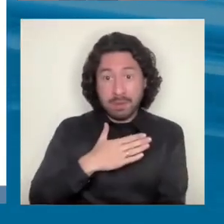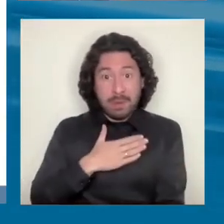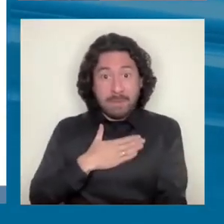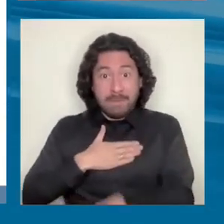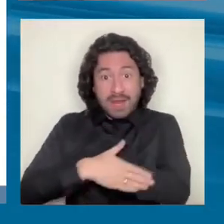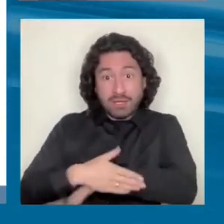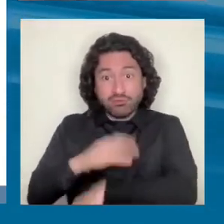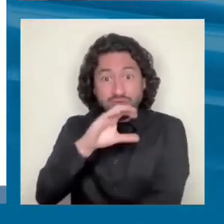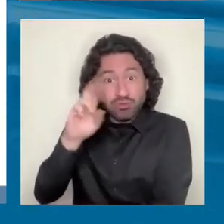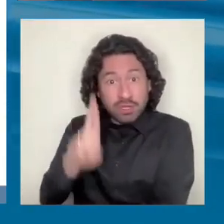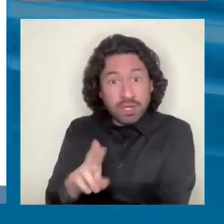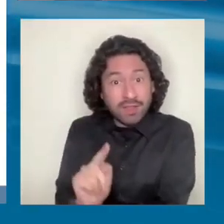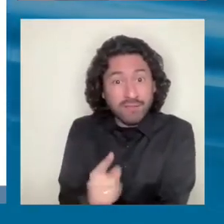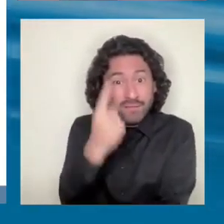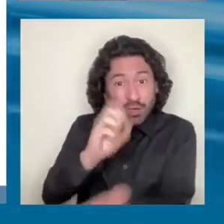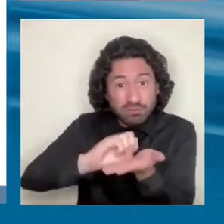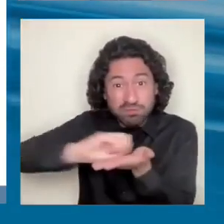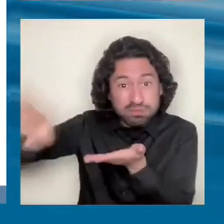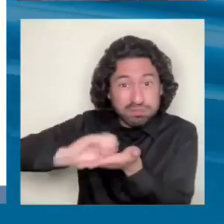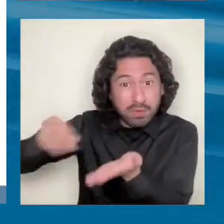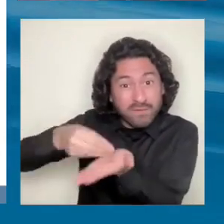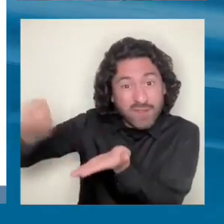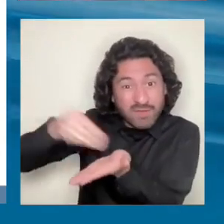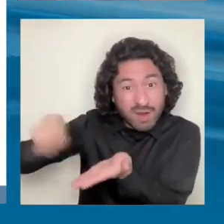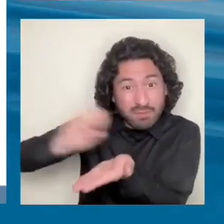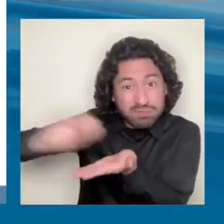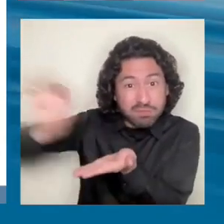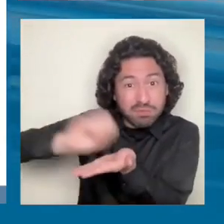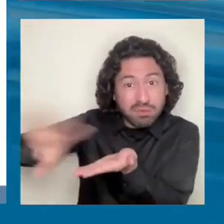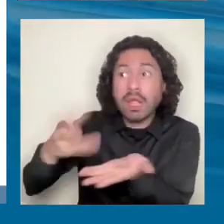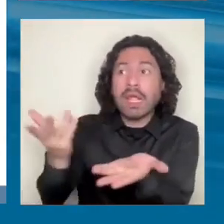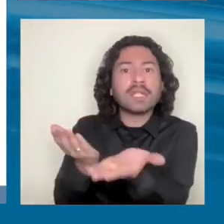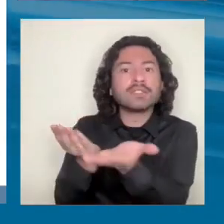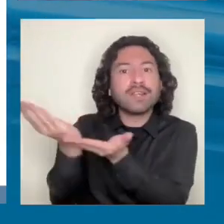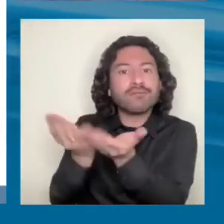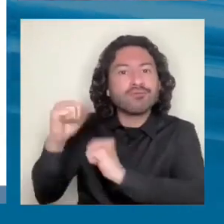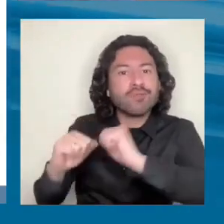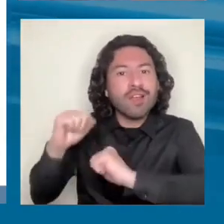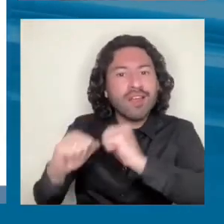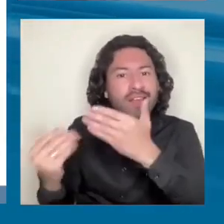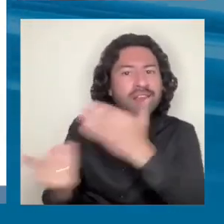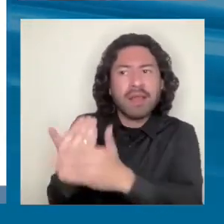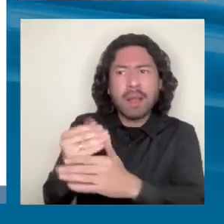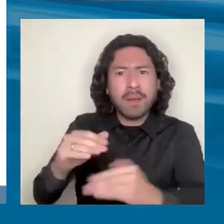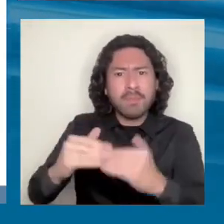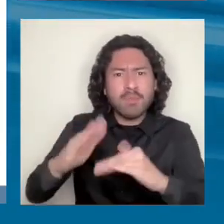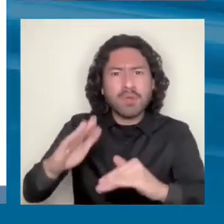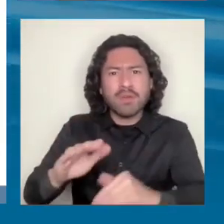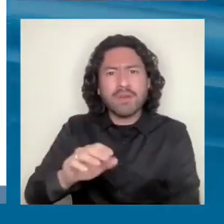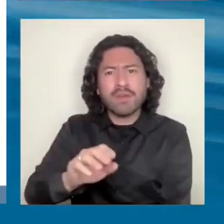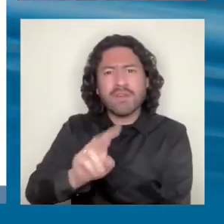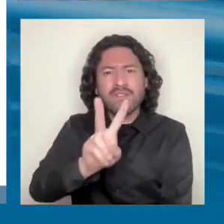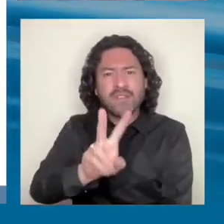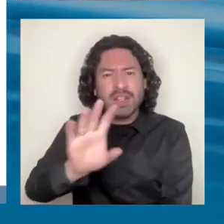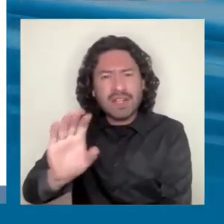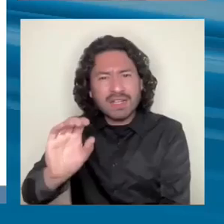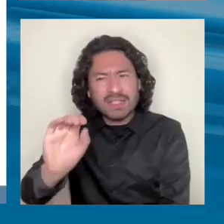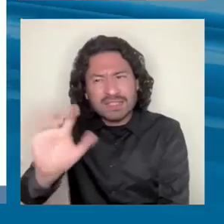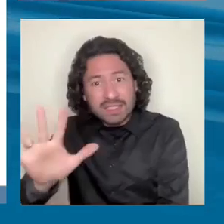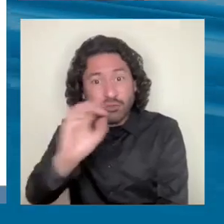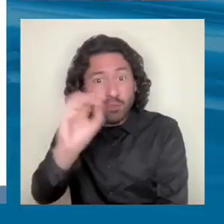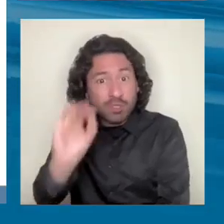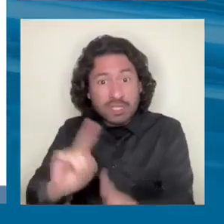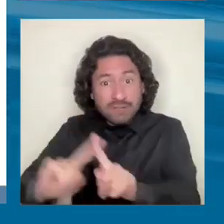la primera exportación de Costa Rica son servicios empresariales modernos, más de 6 mil millones, más del 25% de las exportaciones.